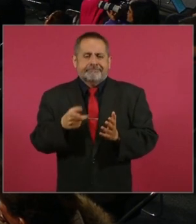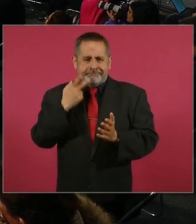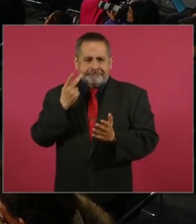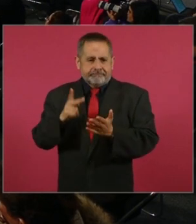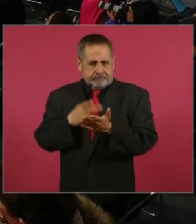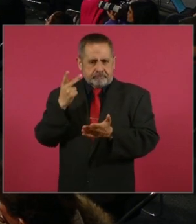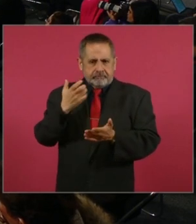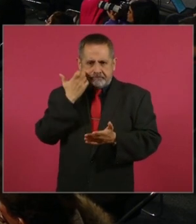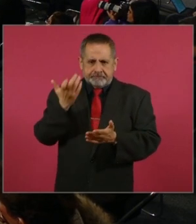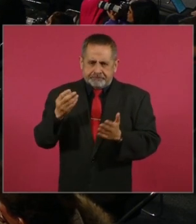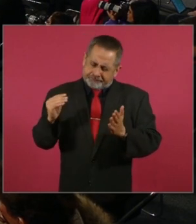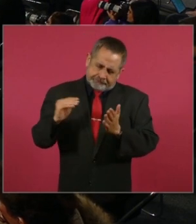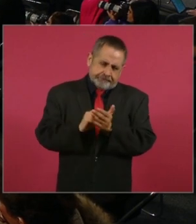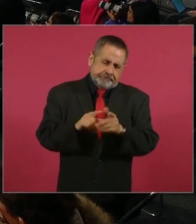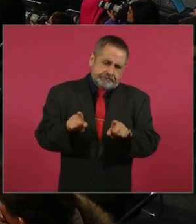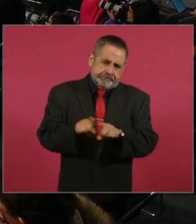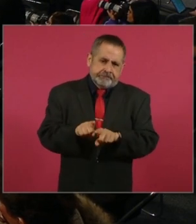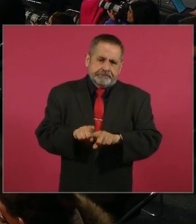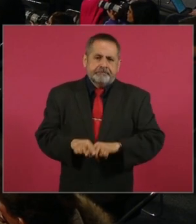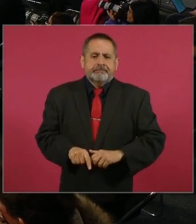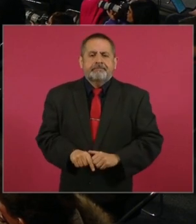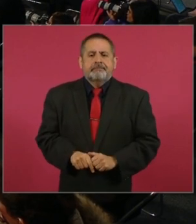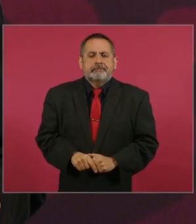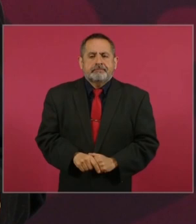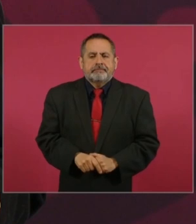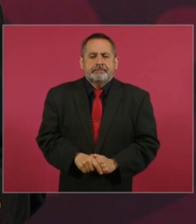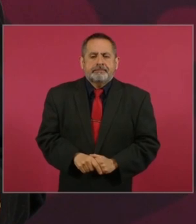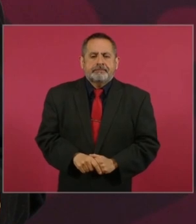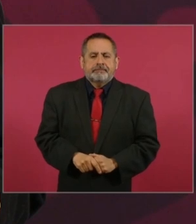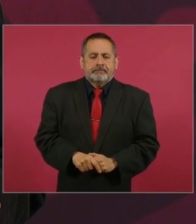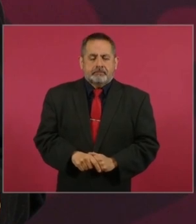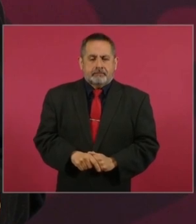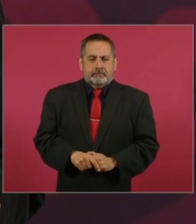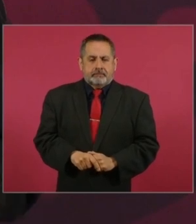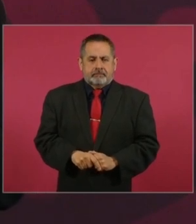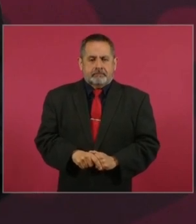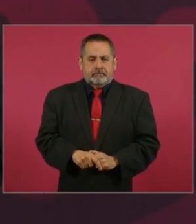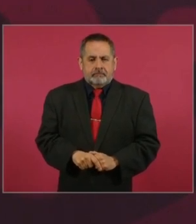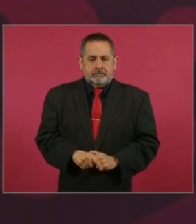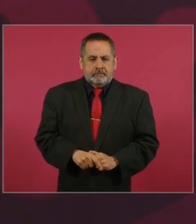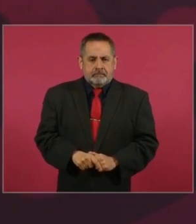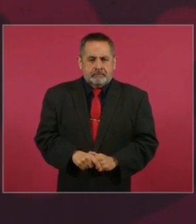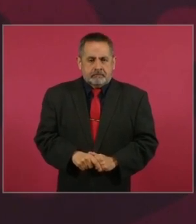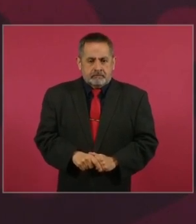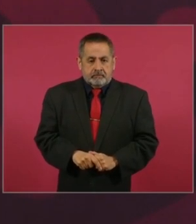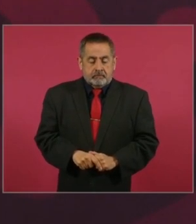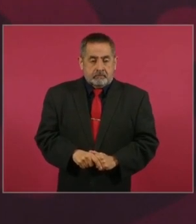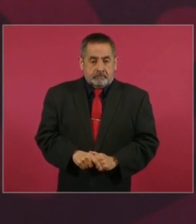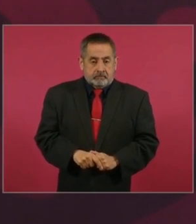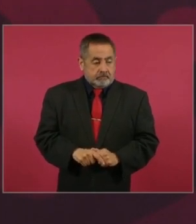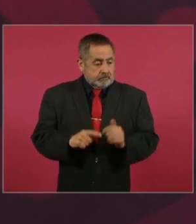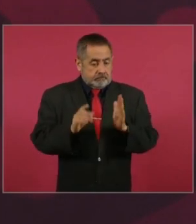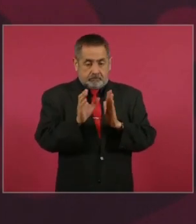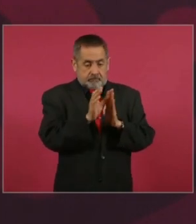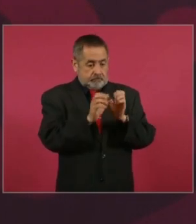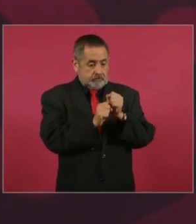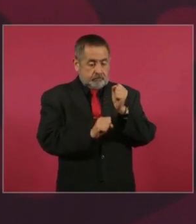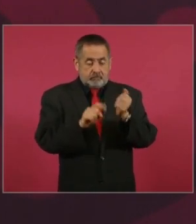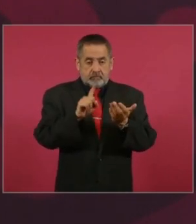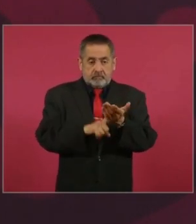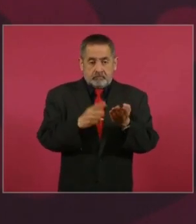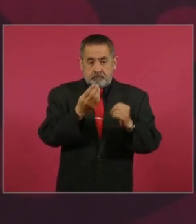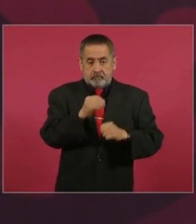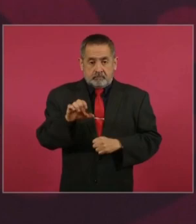Eso es lo que voy a plantear, que la Constitución del 17